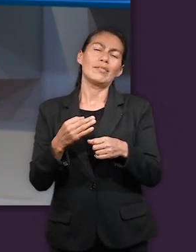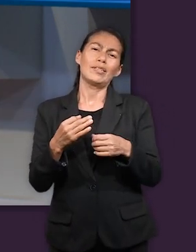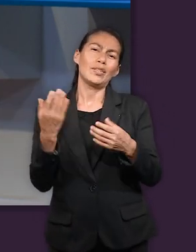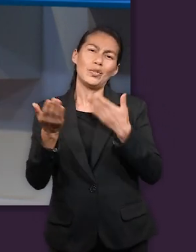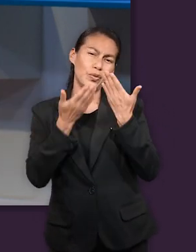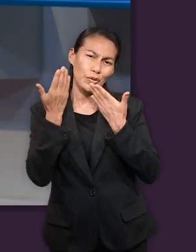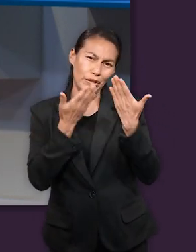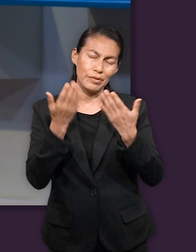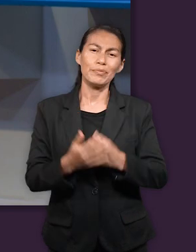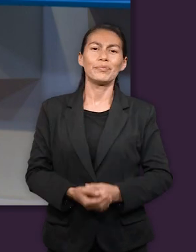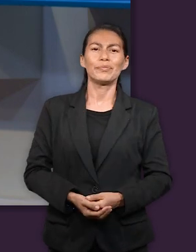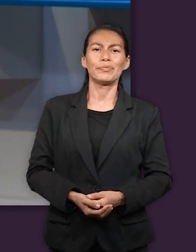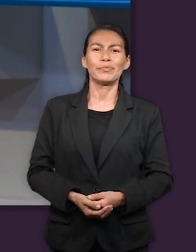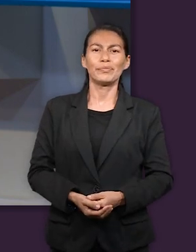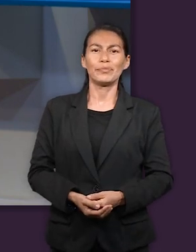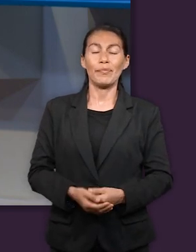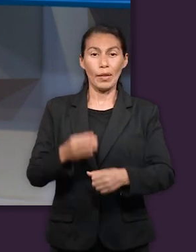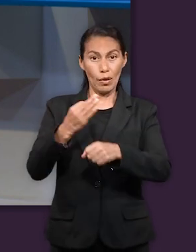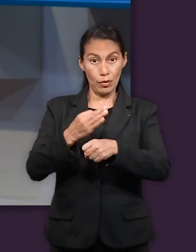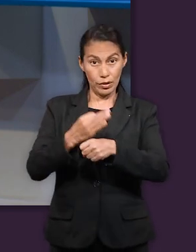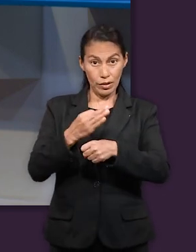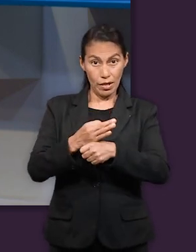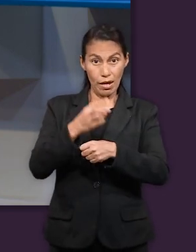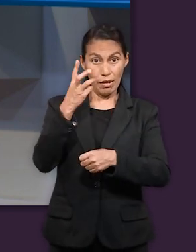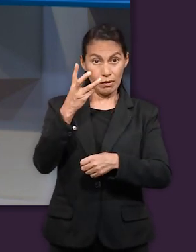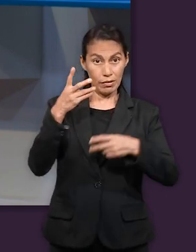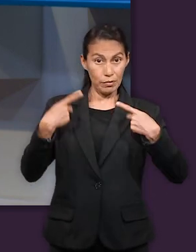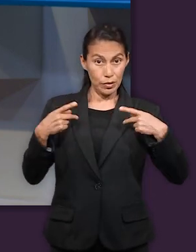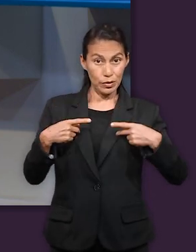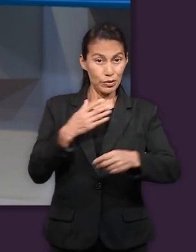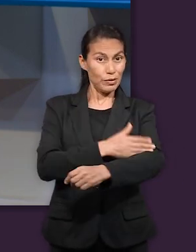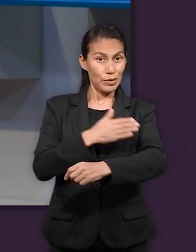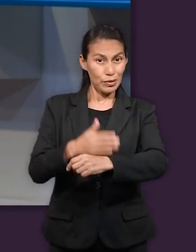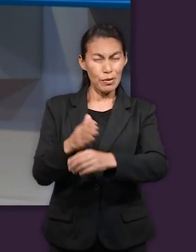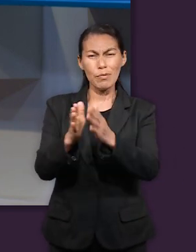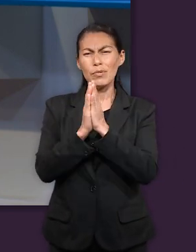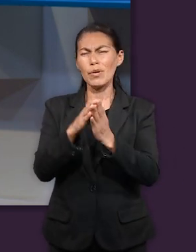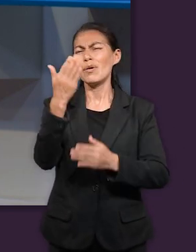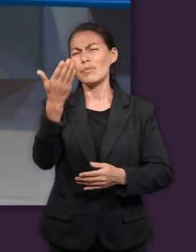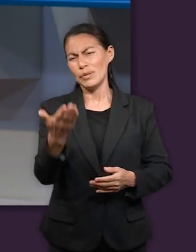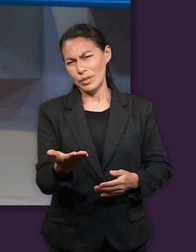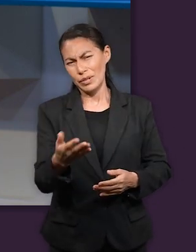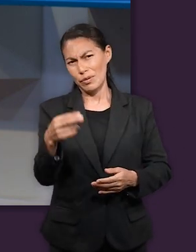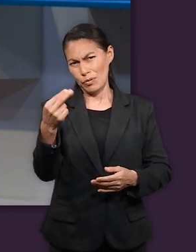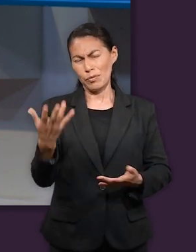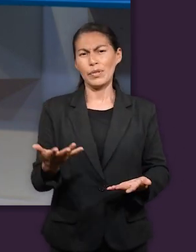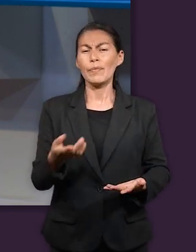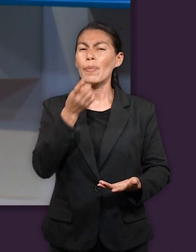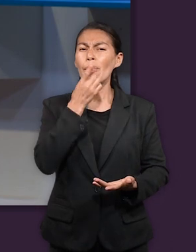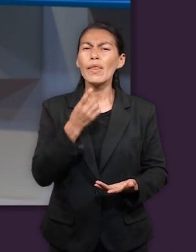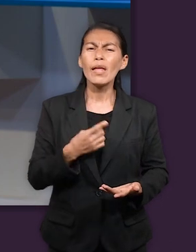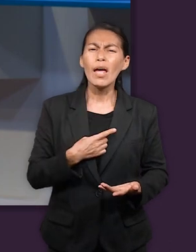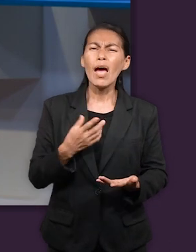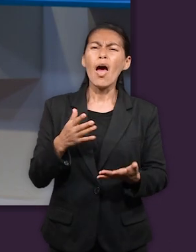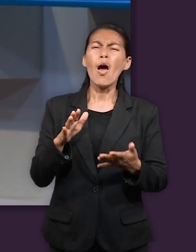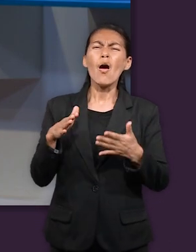Y en esta ocasión me acompañan a tres personas que les voy a pedir que se presenten y nos digan